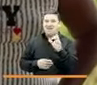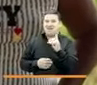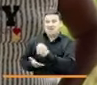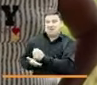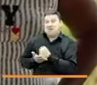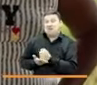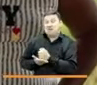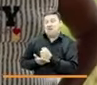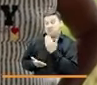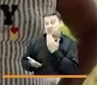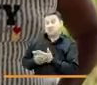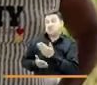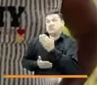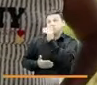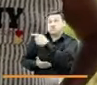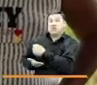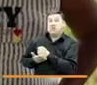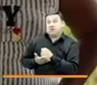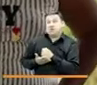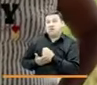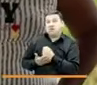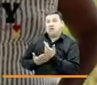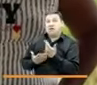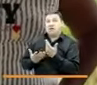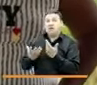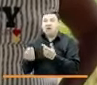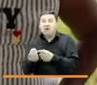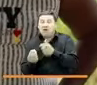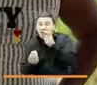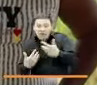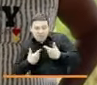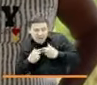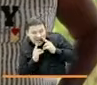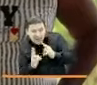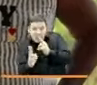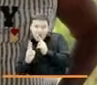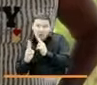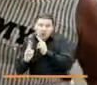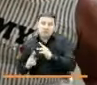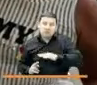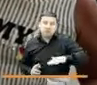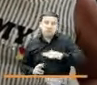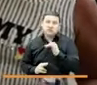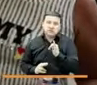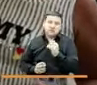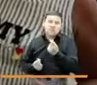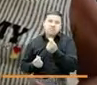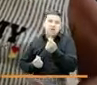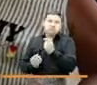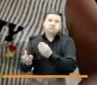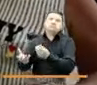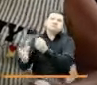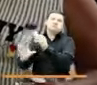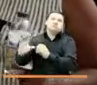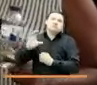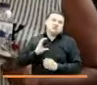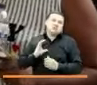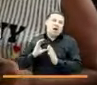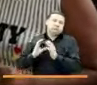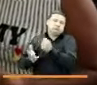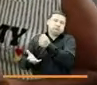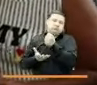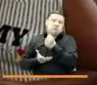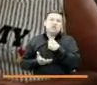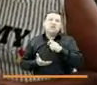porque gracias a Dios ella y unidad de víctimas y eso nos dieron la plata para yo para el